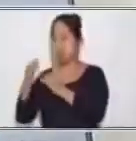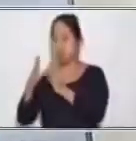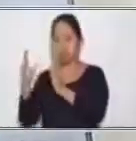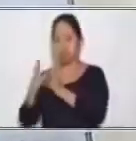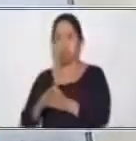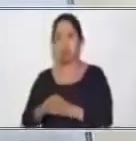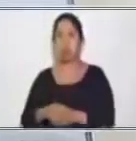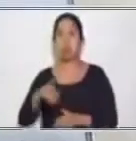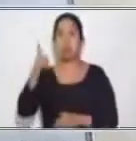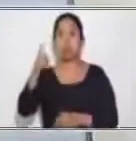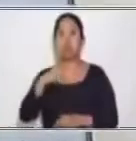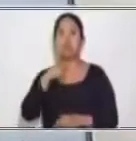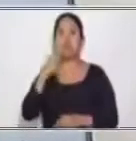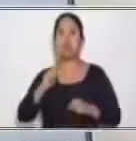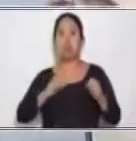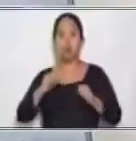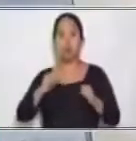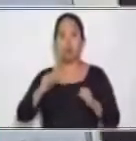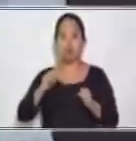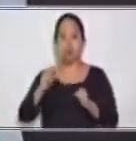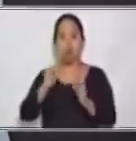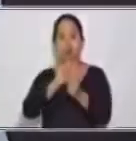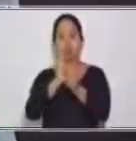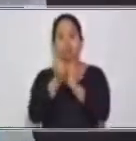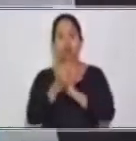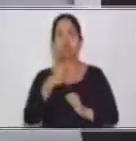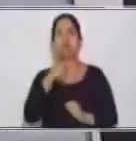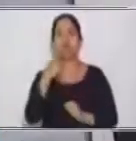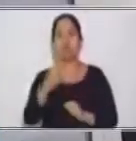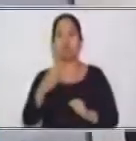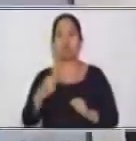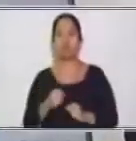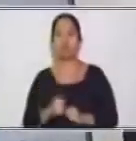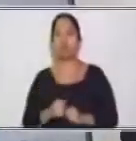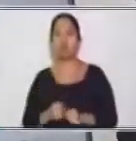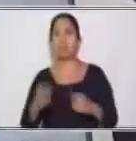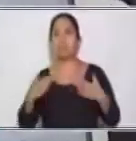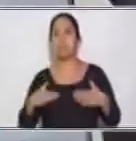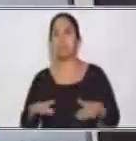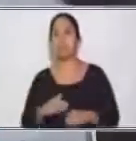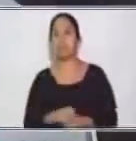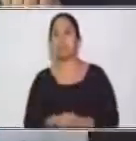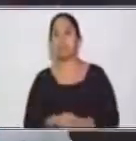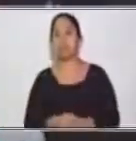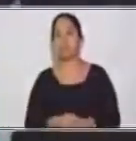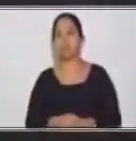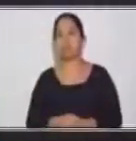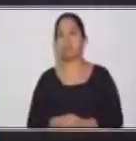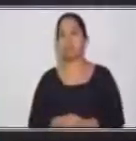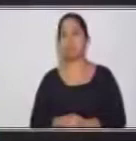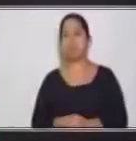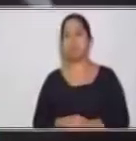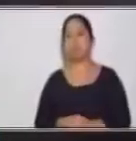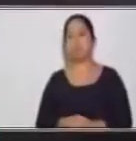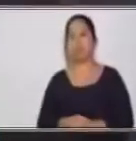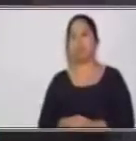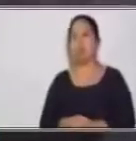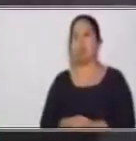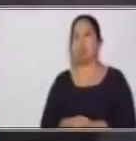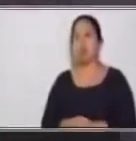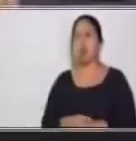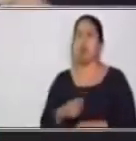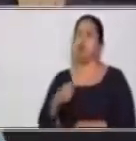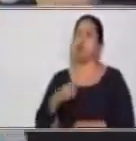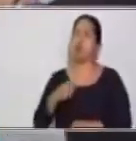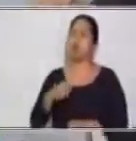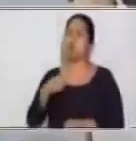voz pasiva. El camarógrafo entregó su informe ayer. Profesor, yo creo que por acá vemos un